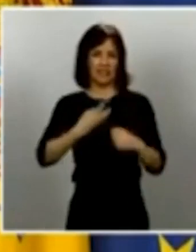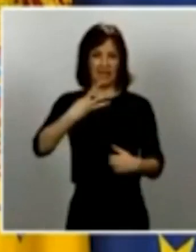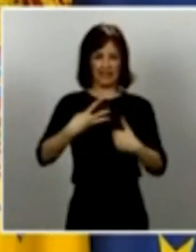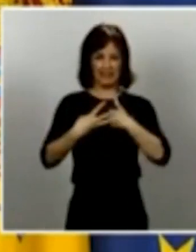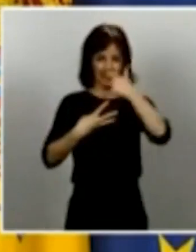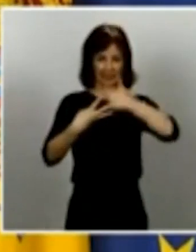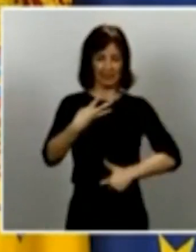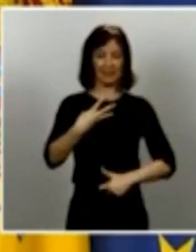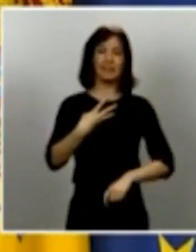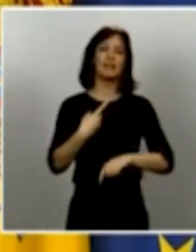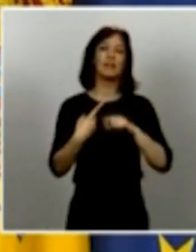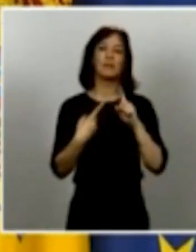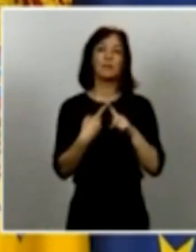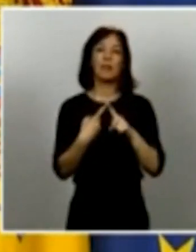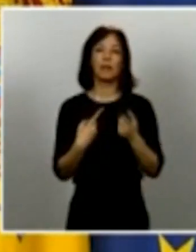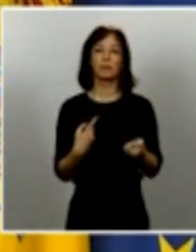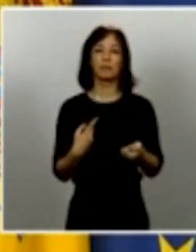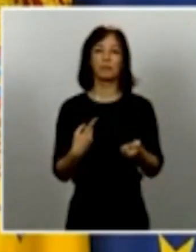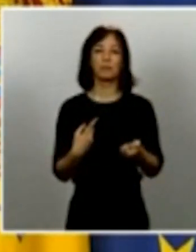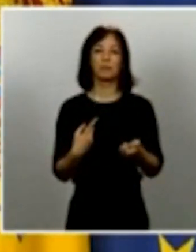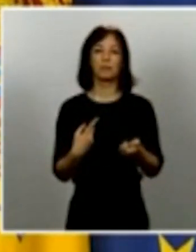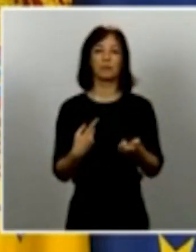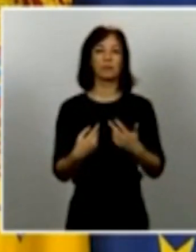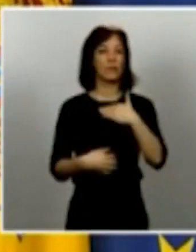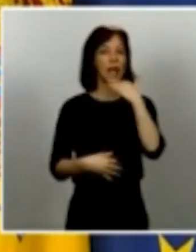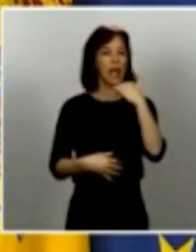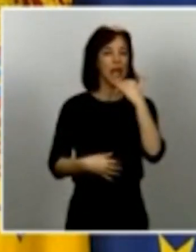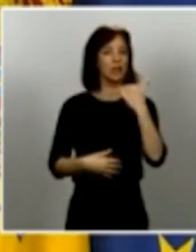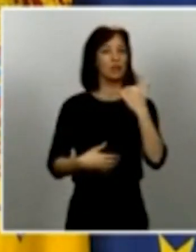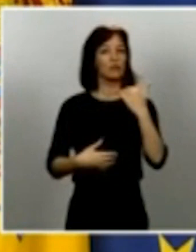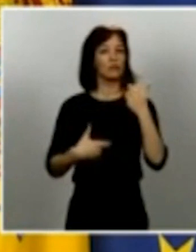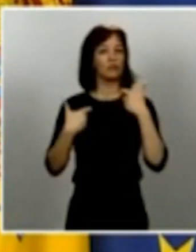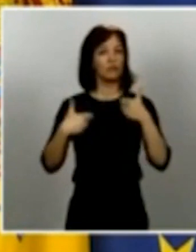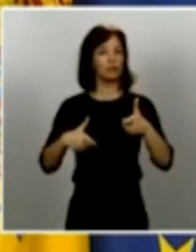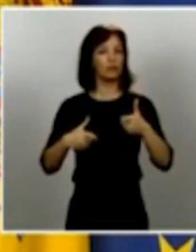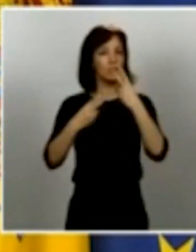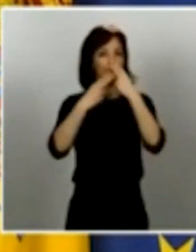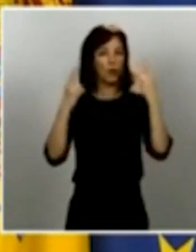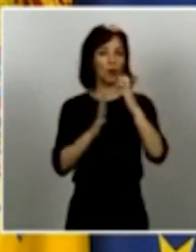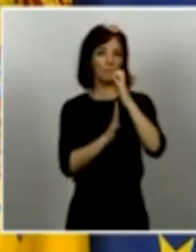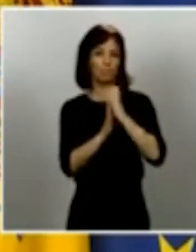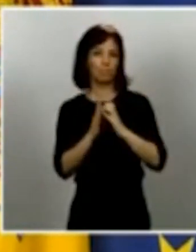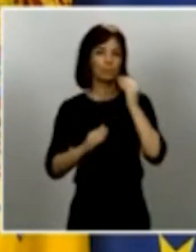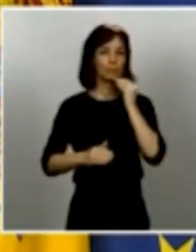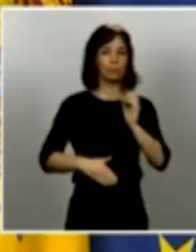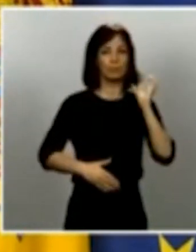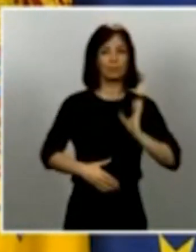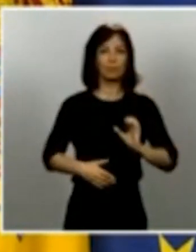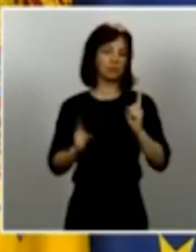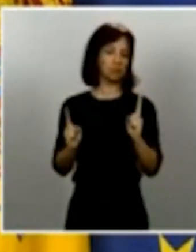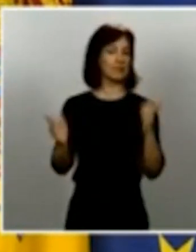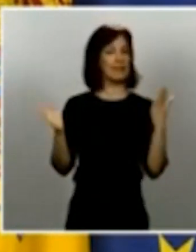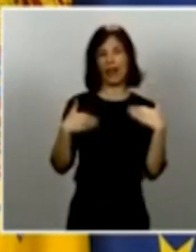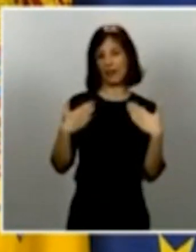Decir en primer lugar que no, no está previsto hacer ningún tipo de ajuste en esa materia del sector público justamente por las razones que hemos intentado